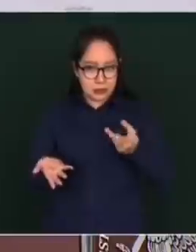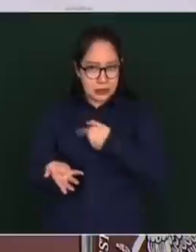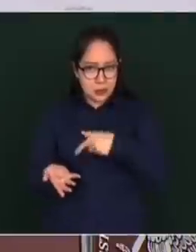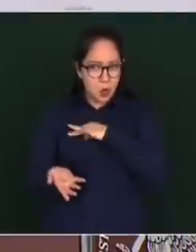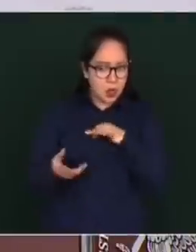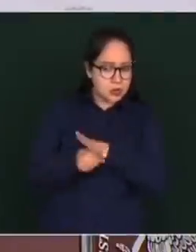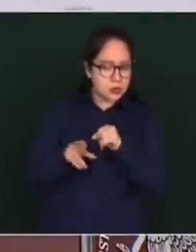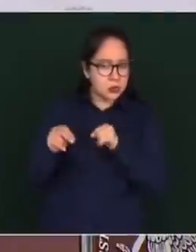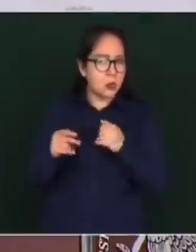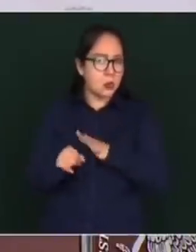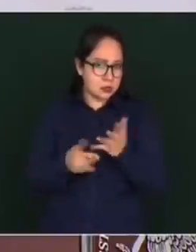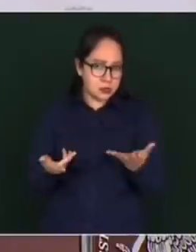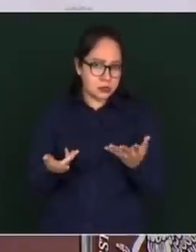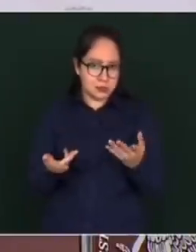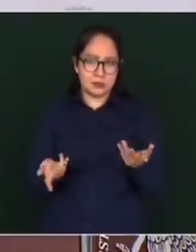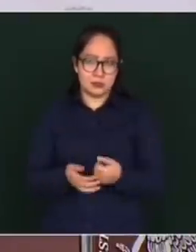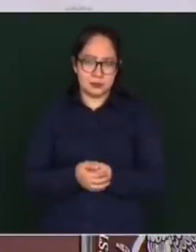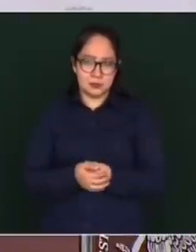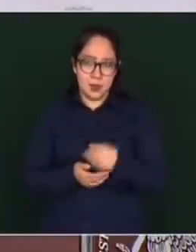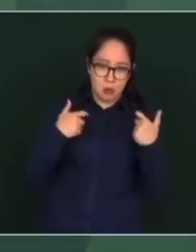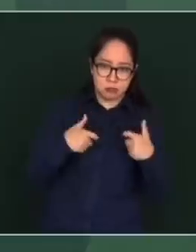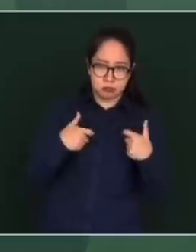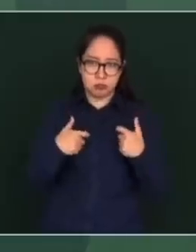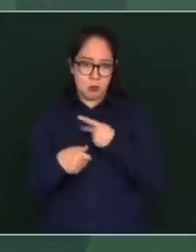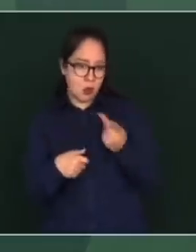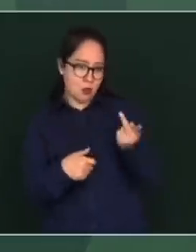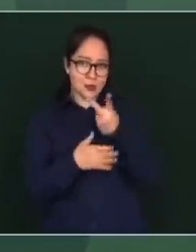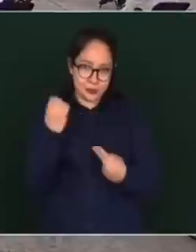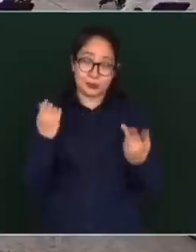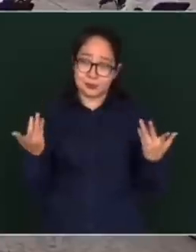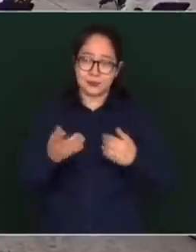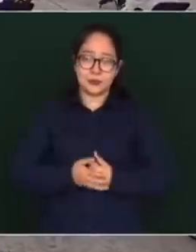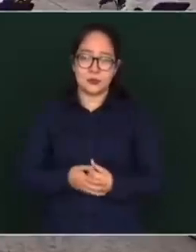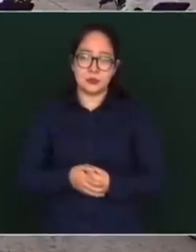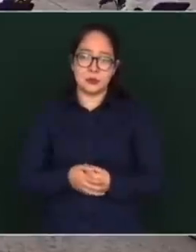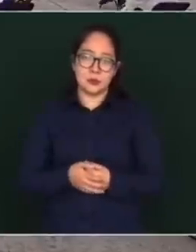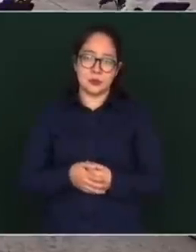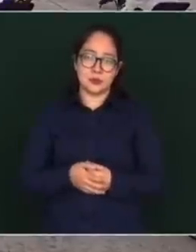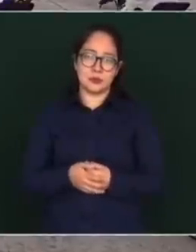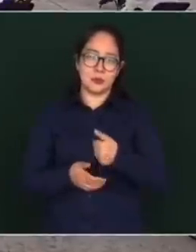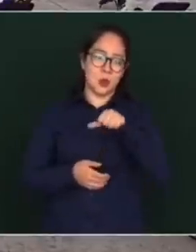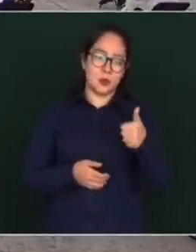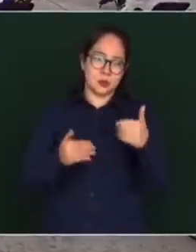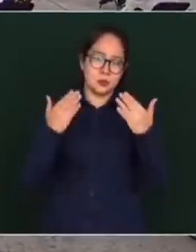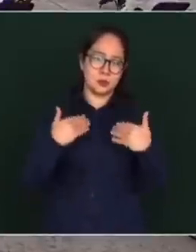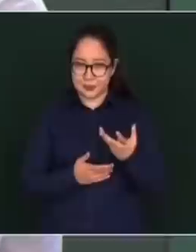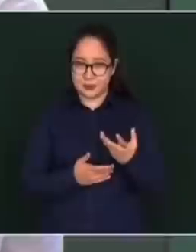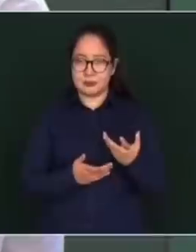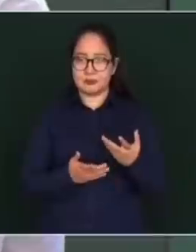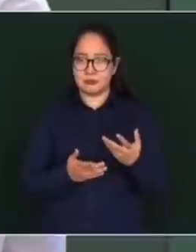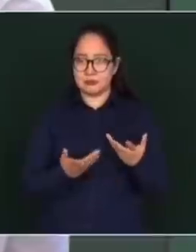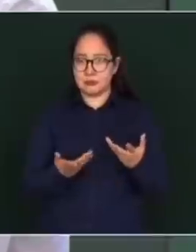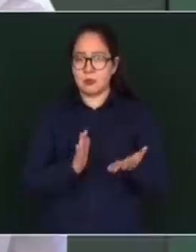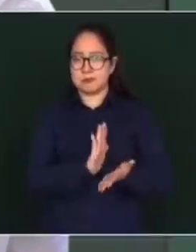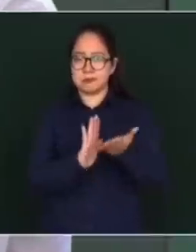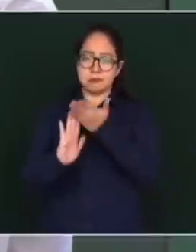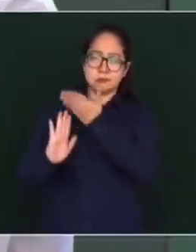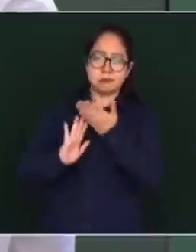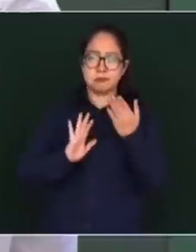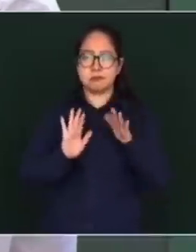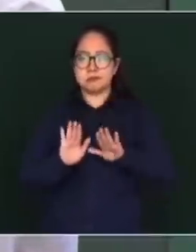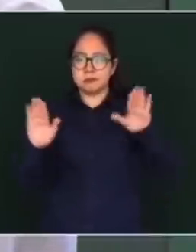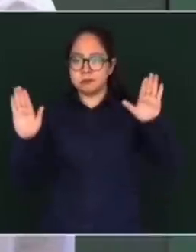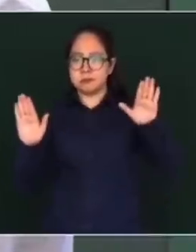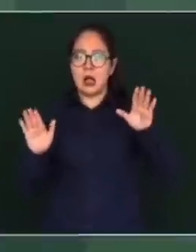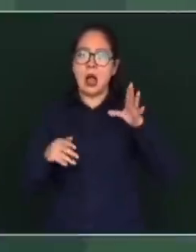México es de todos, de ricos y de pobres. Lo segundo es que esta obra va a